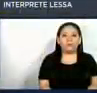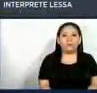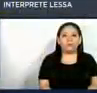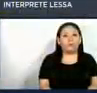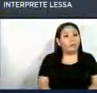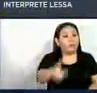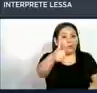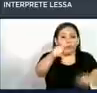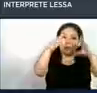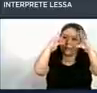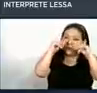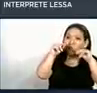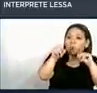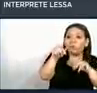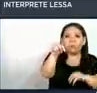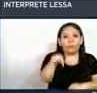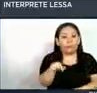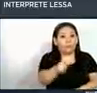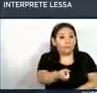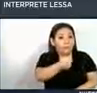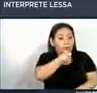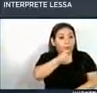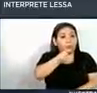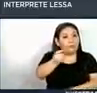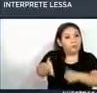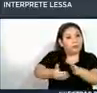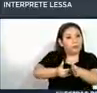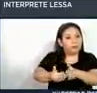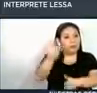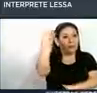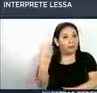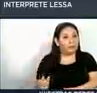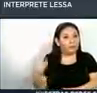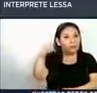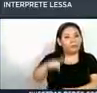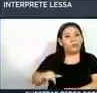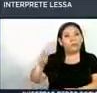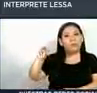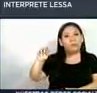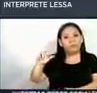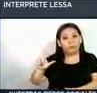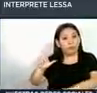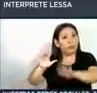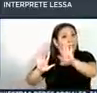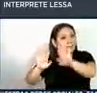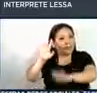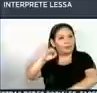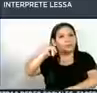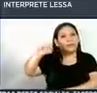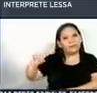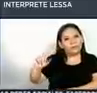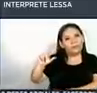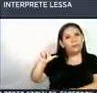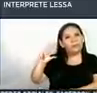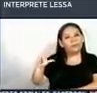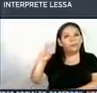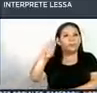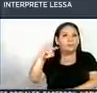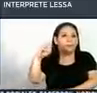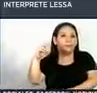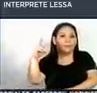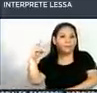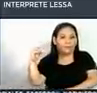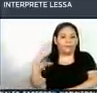Buenas noches, comenzamos Hechos, emisión estelar correspondiente a este día, miércoles ya 15 de julio de 2020.